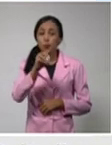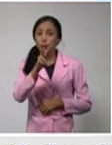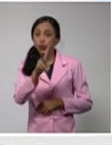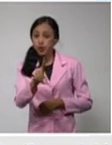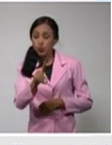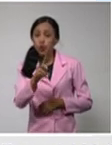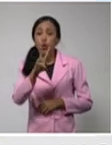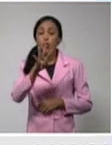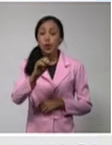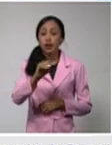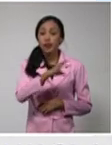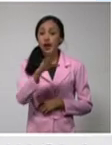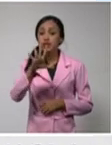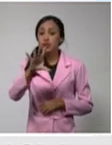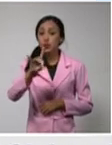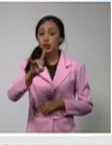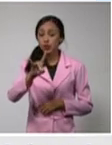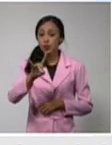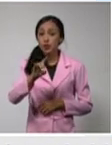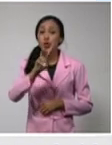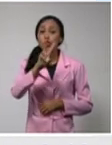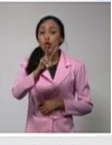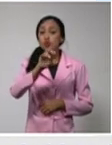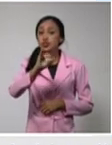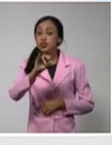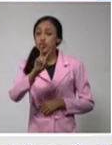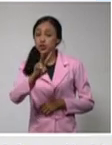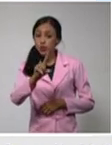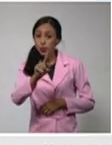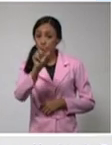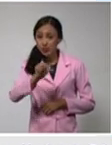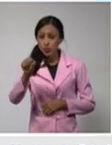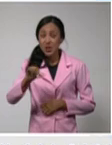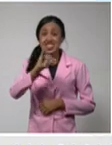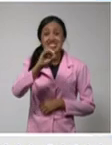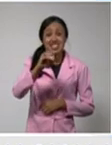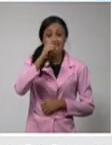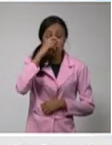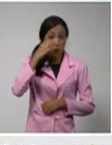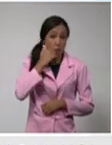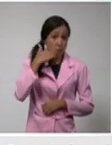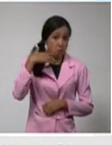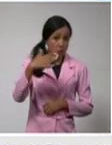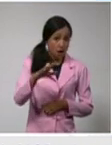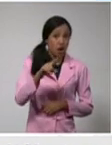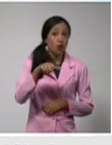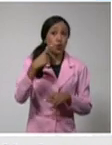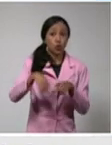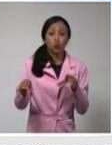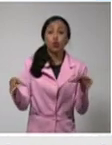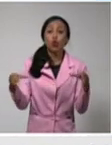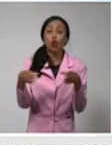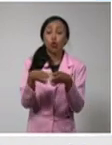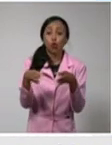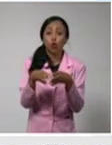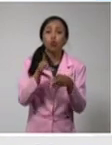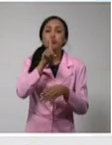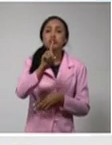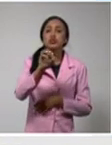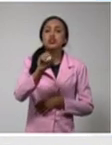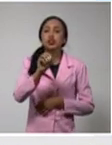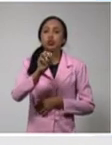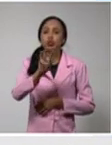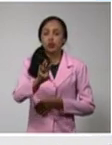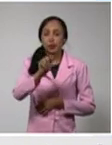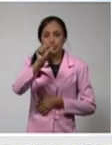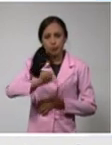261 y de 60 además, el otro grupo de muchos riesgos para la COVID